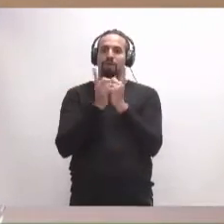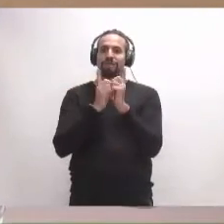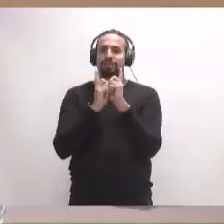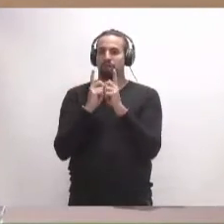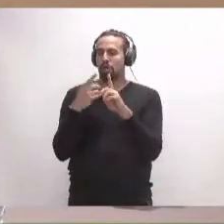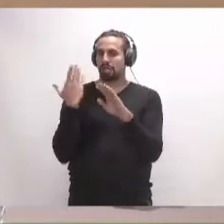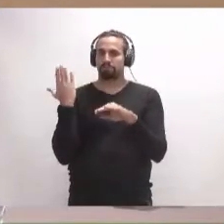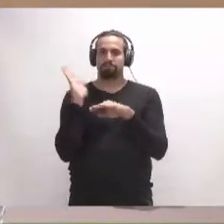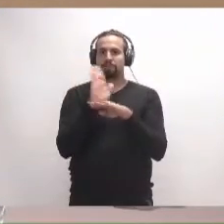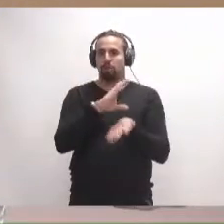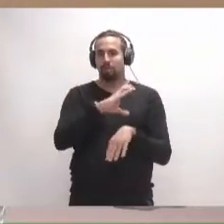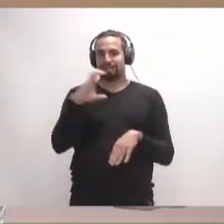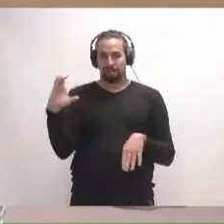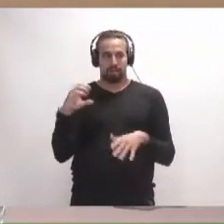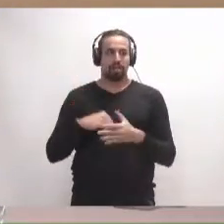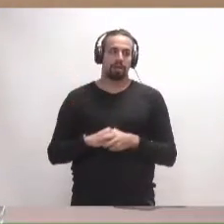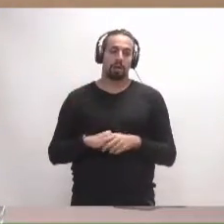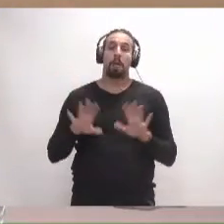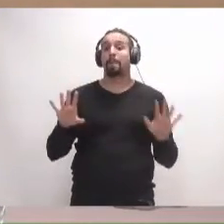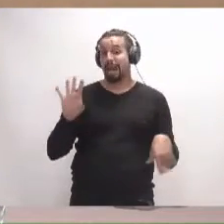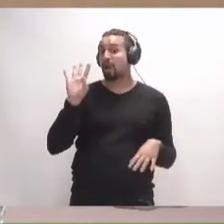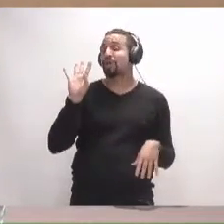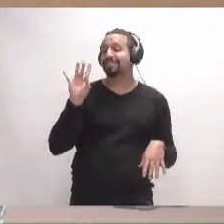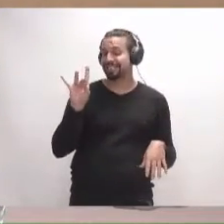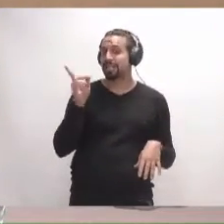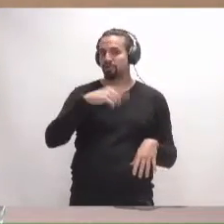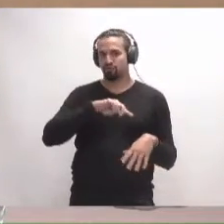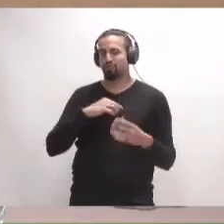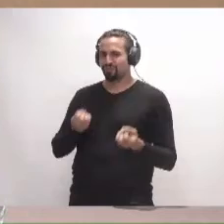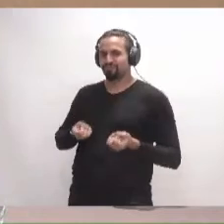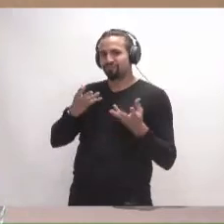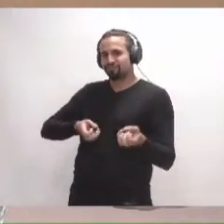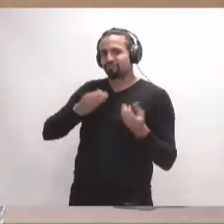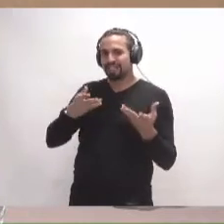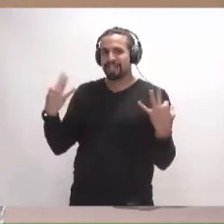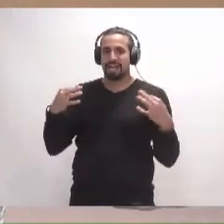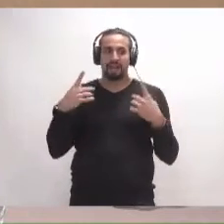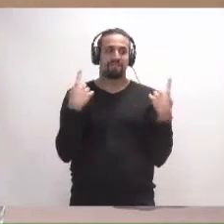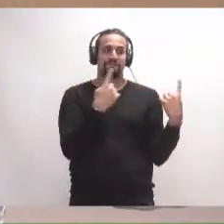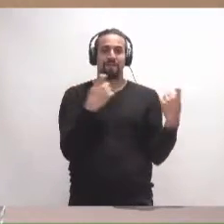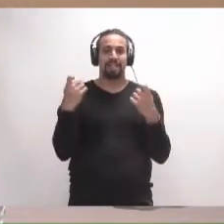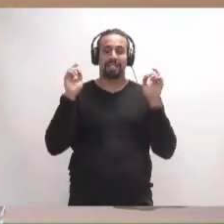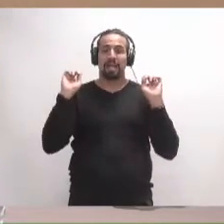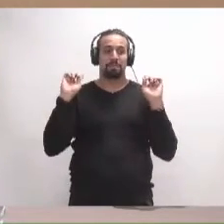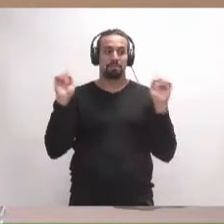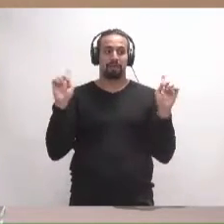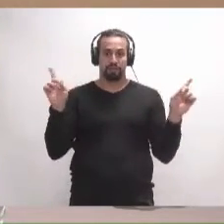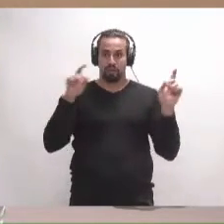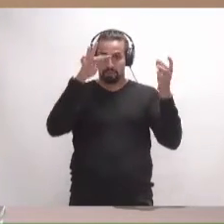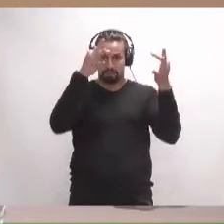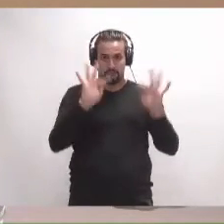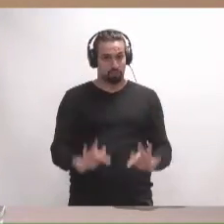planteadas por Coalición Canaria, pero sí queríamos dejar de manifiesto la falta de previsión de la que adolece este